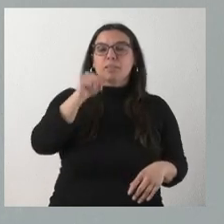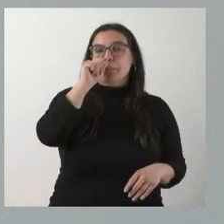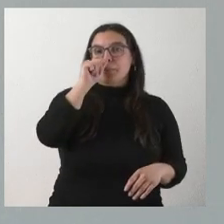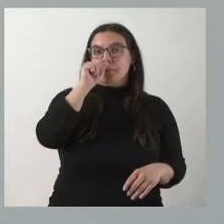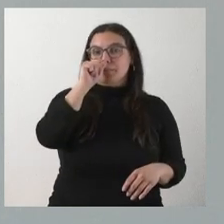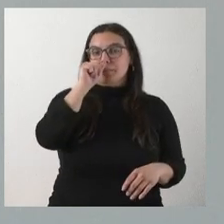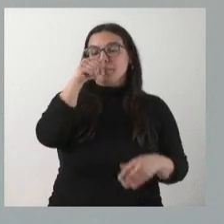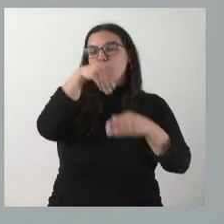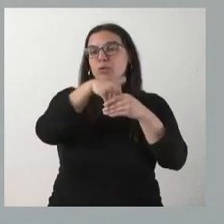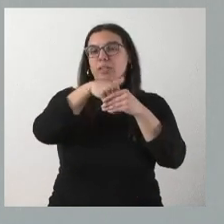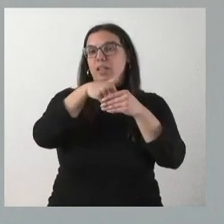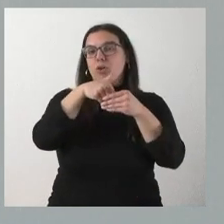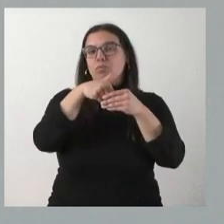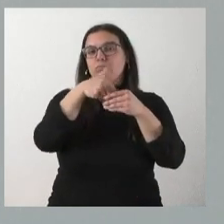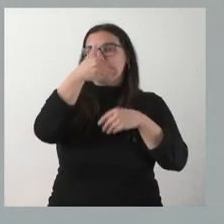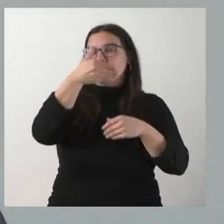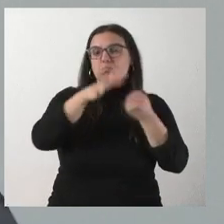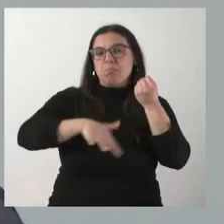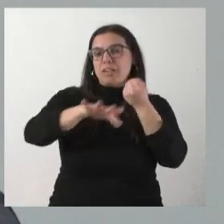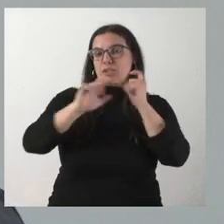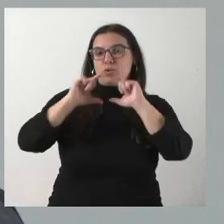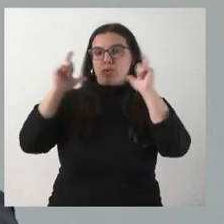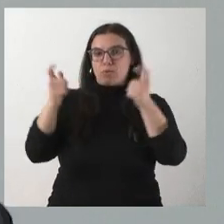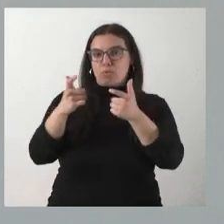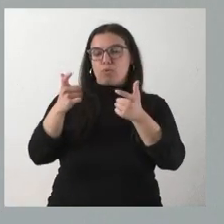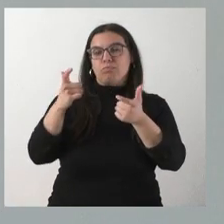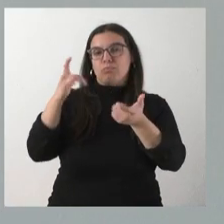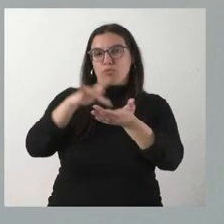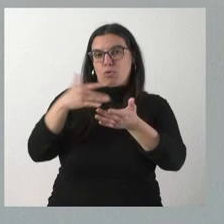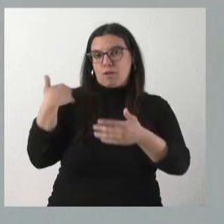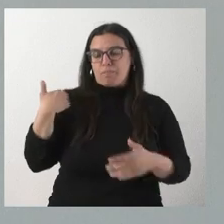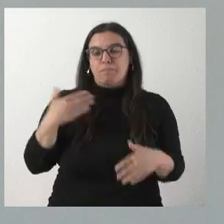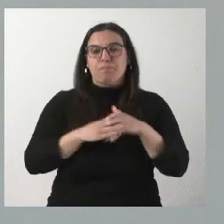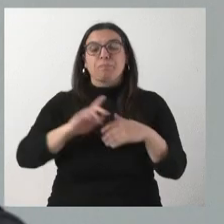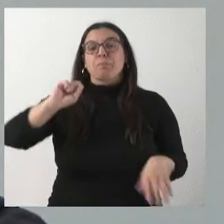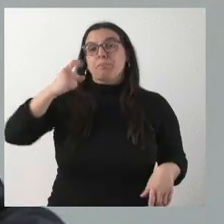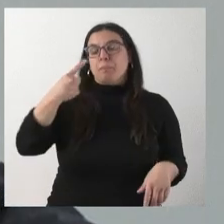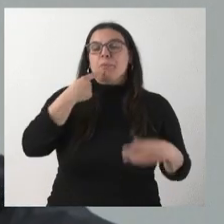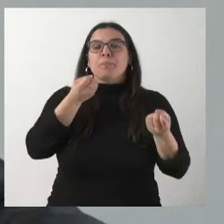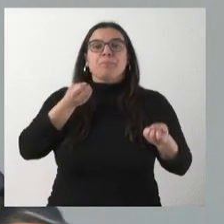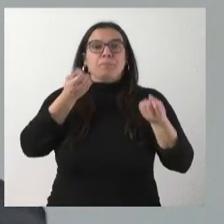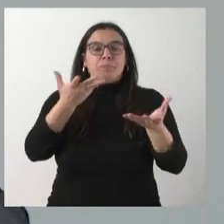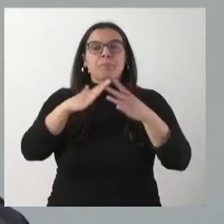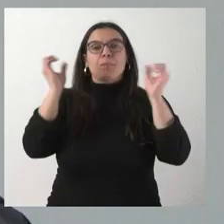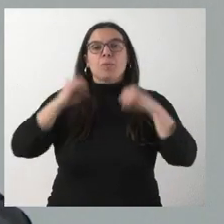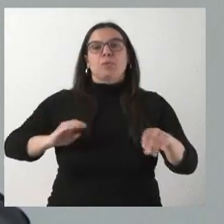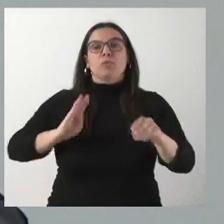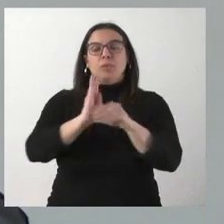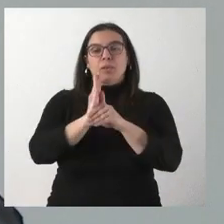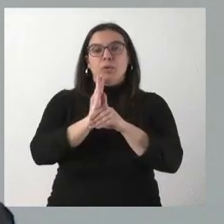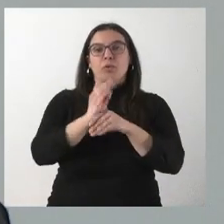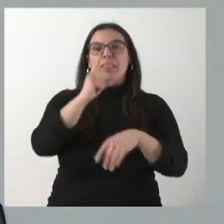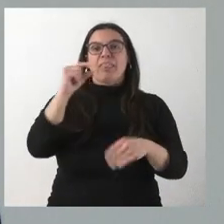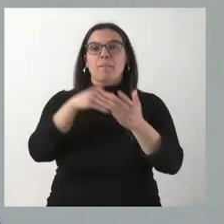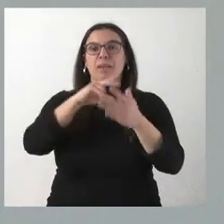contenido básico de la reunión que hemos celebrado. En primer lugar, informarles que se ha aprobado una subvención de 100.000